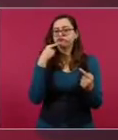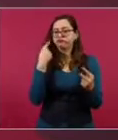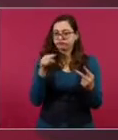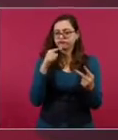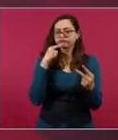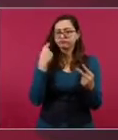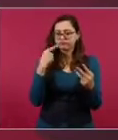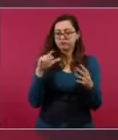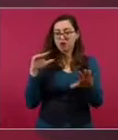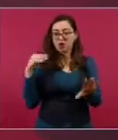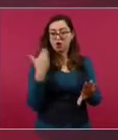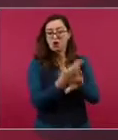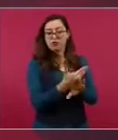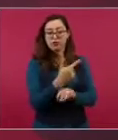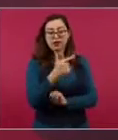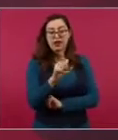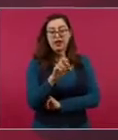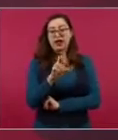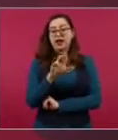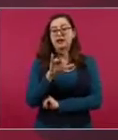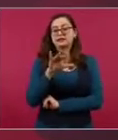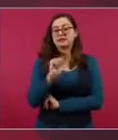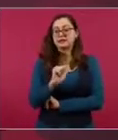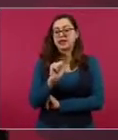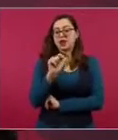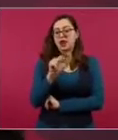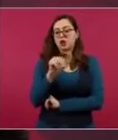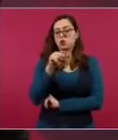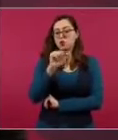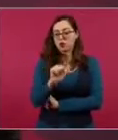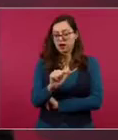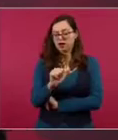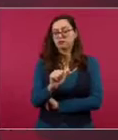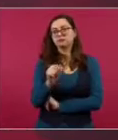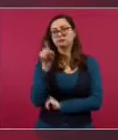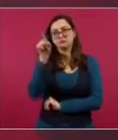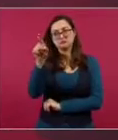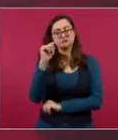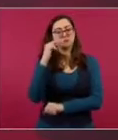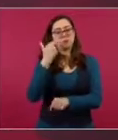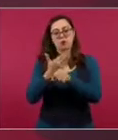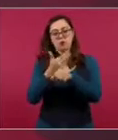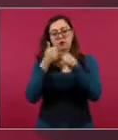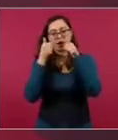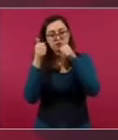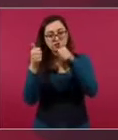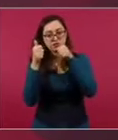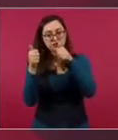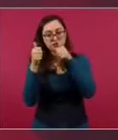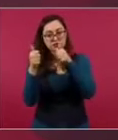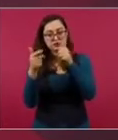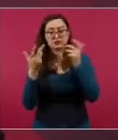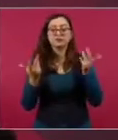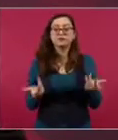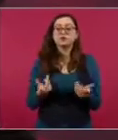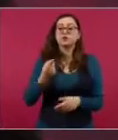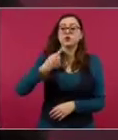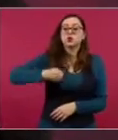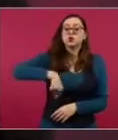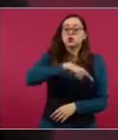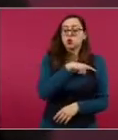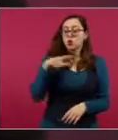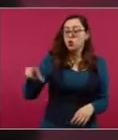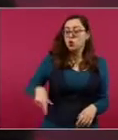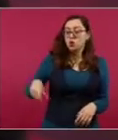nosotros estamos atendiendo es lo de la recuperación de bienes